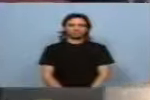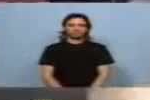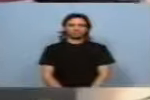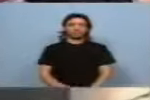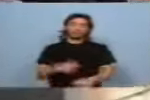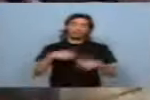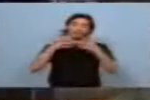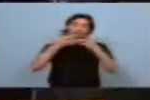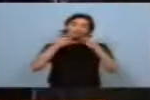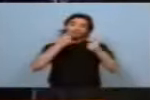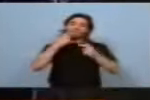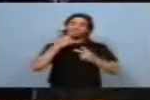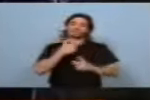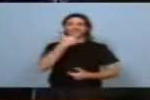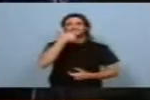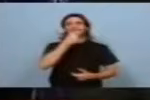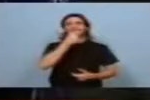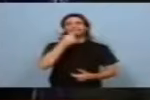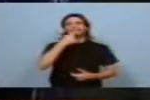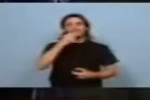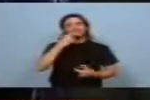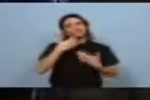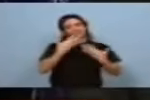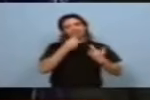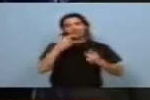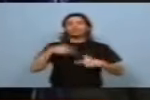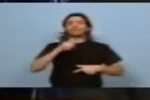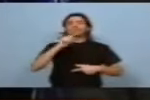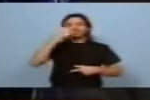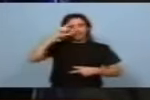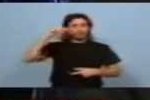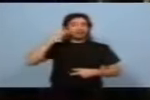El final con una sonrisa que ustedes merecen, Thelma y Nancy